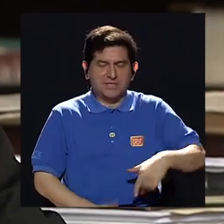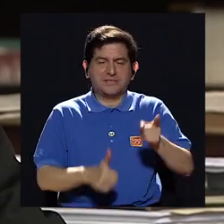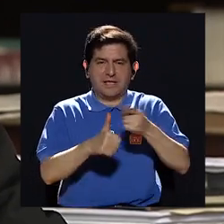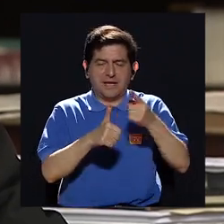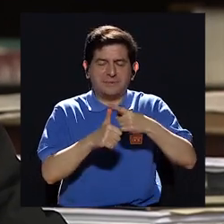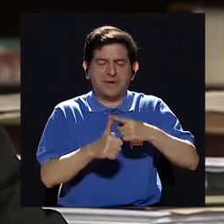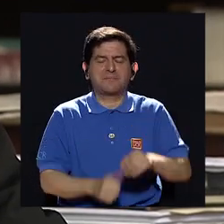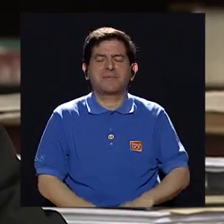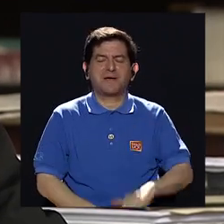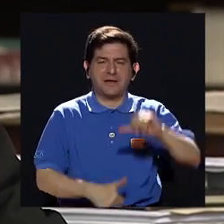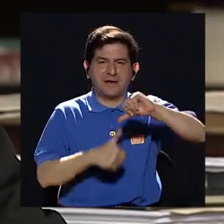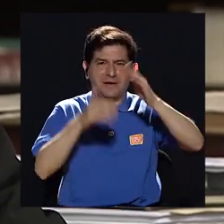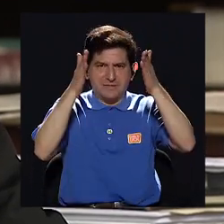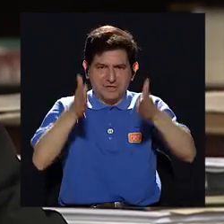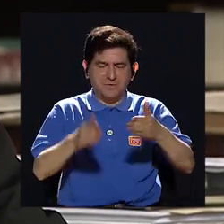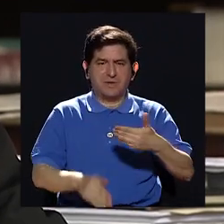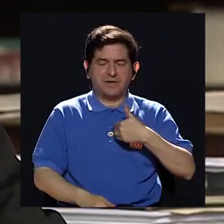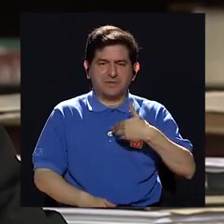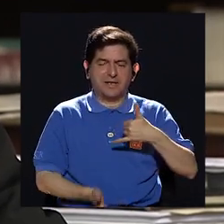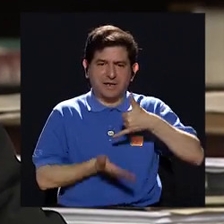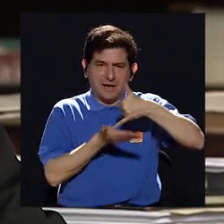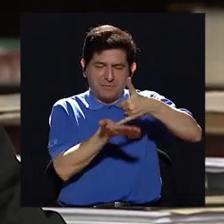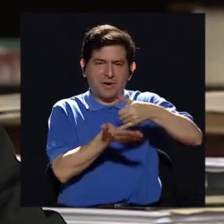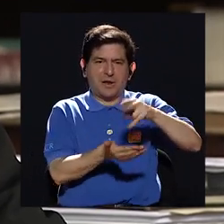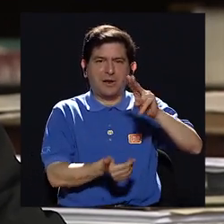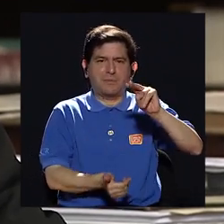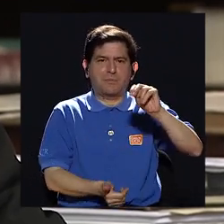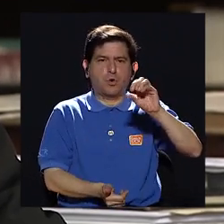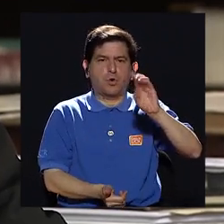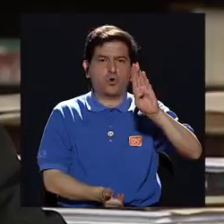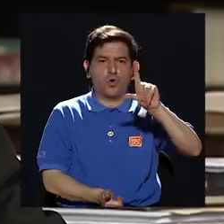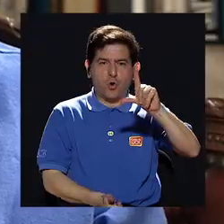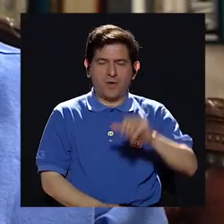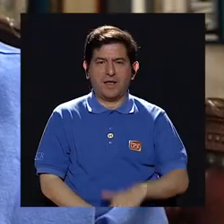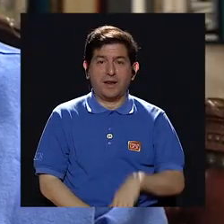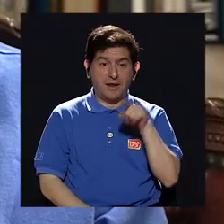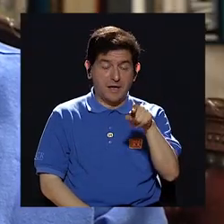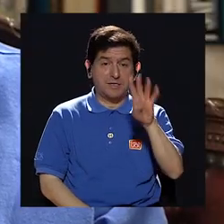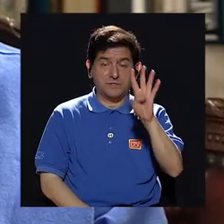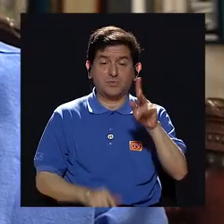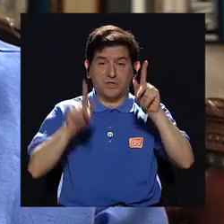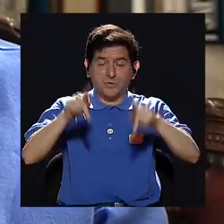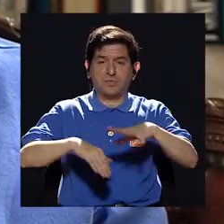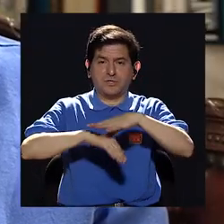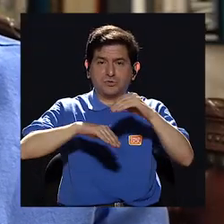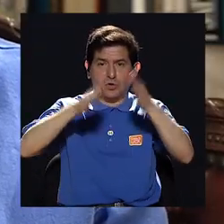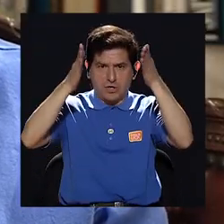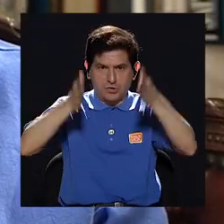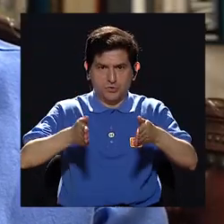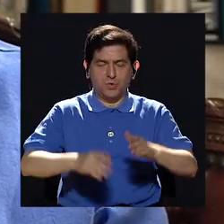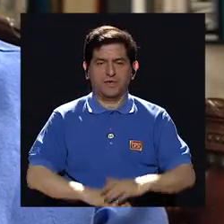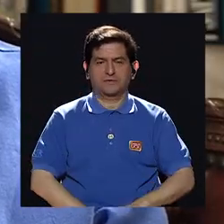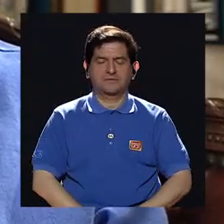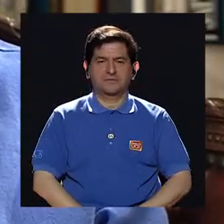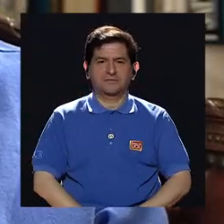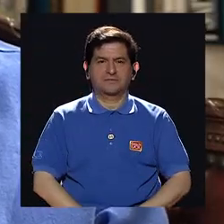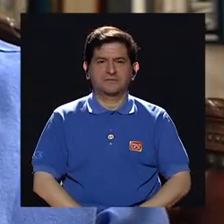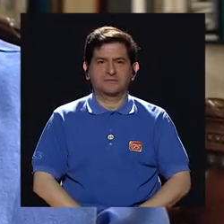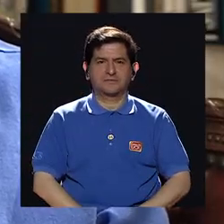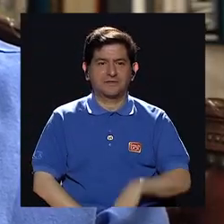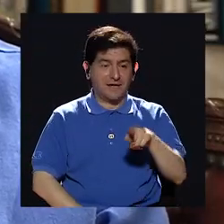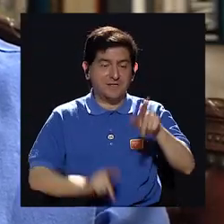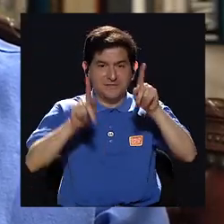de Centroamérica en que se le otorga el Nobel ¿esos cuatro suecos? esos cuatro